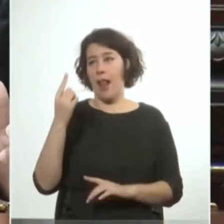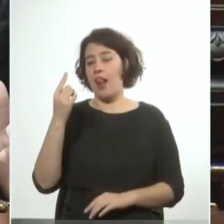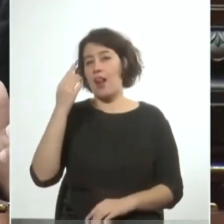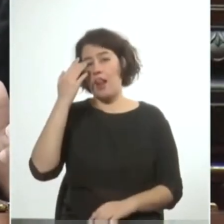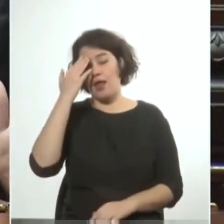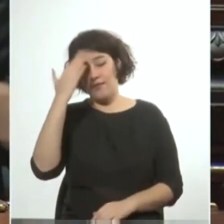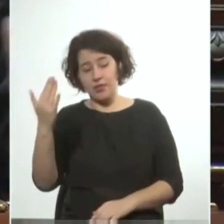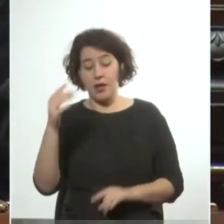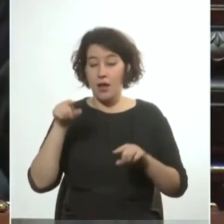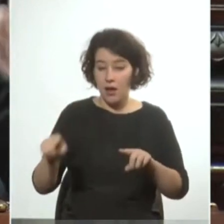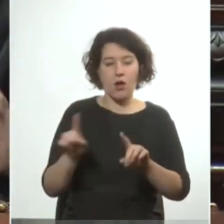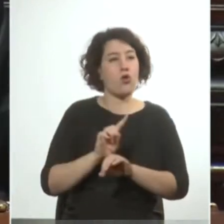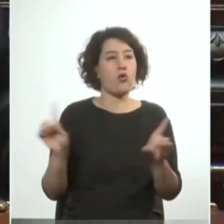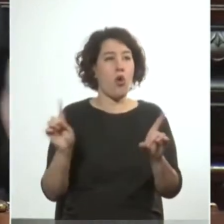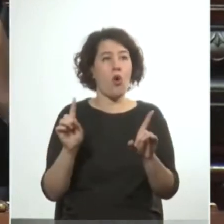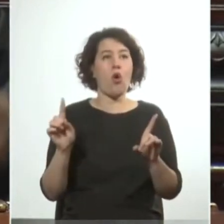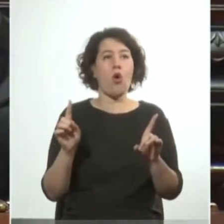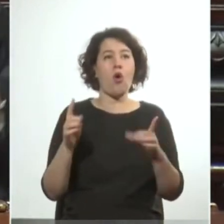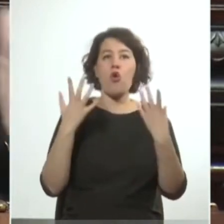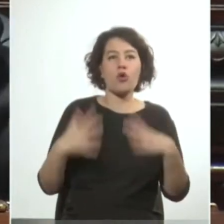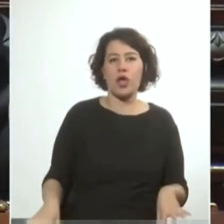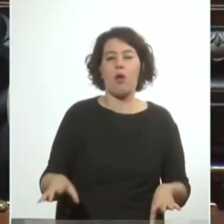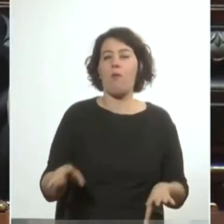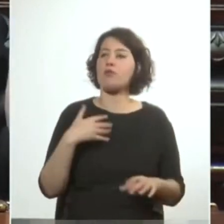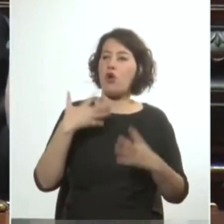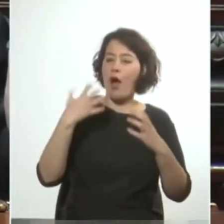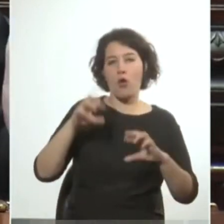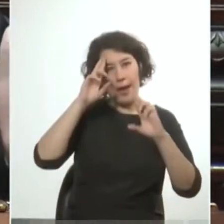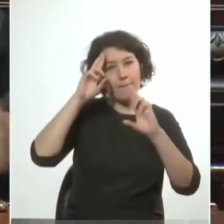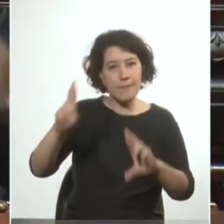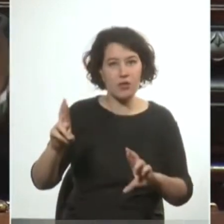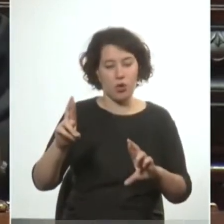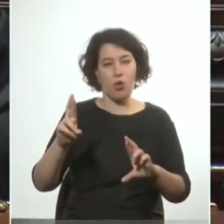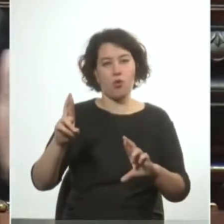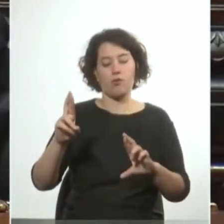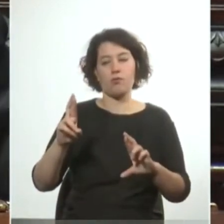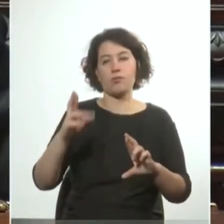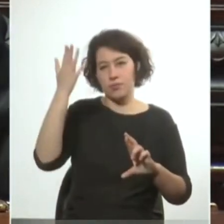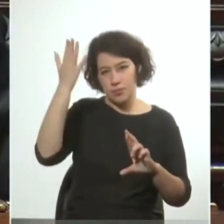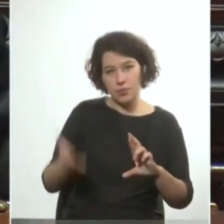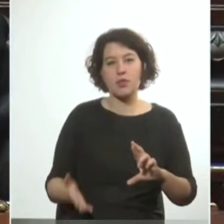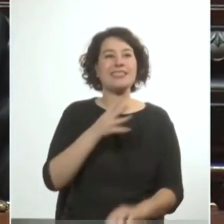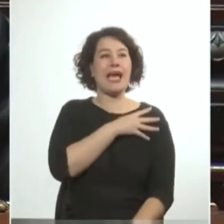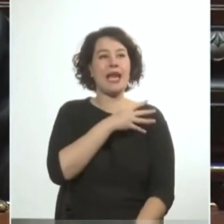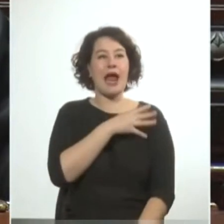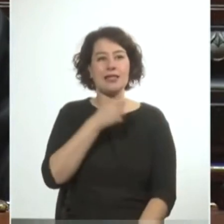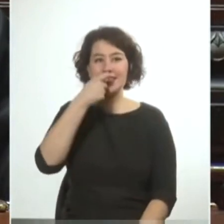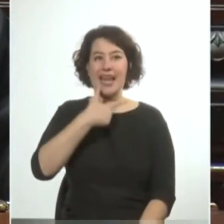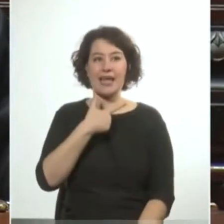nuestro país y no lo hago justamente por un mínimo de cortesía parlamentaria y por respeto a la figura del general Sereñi